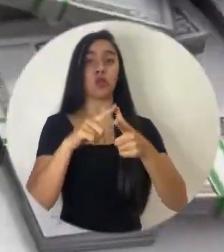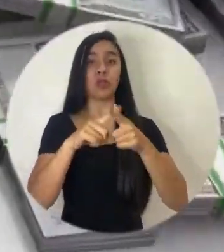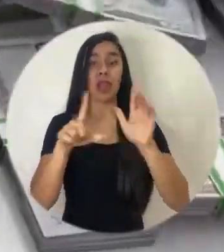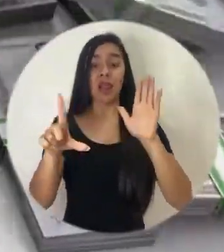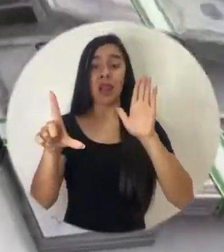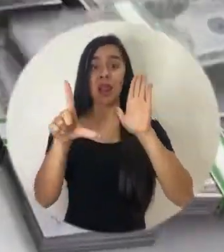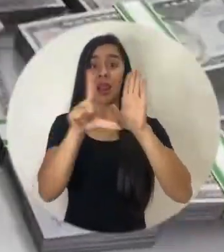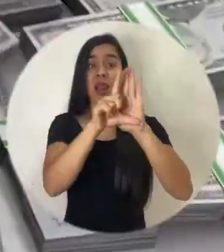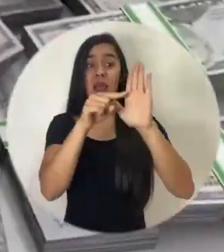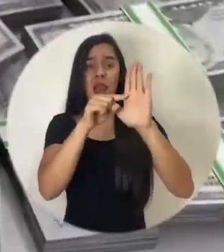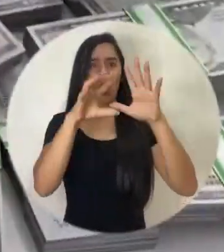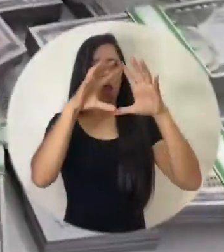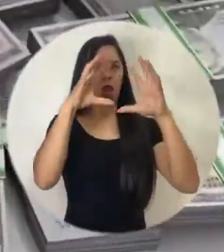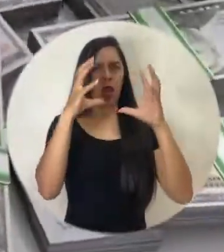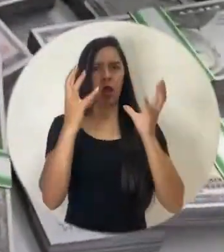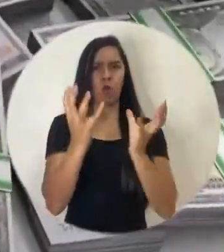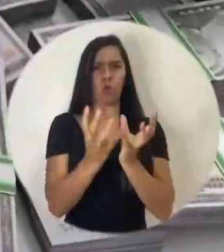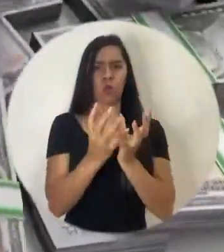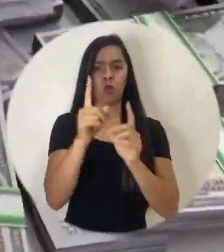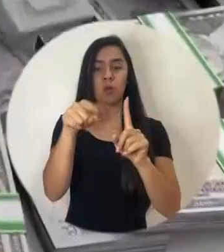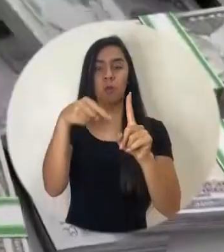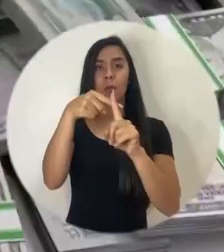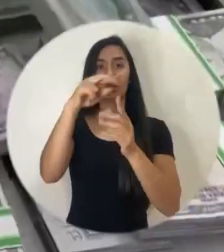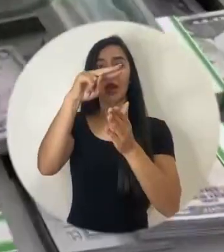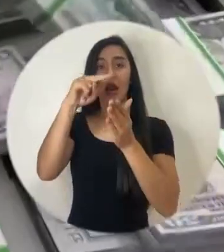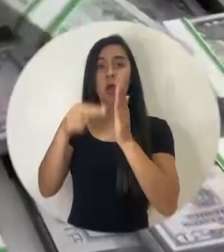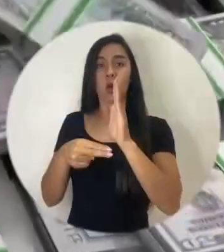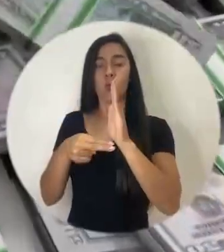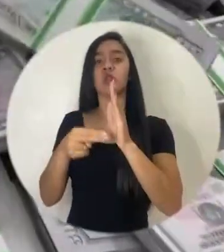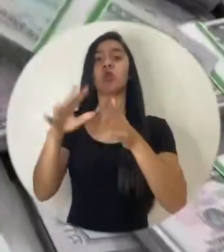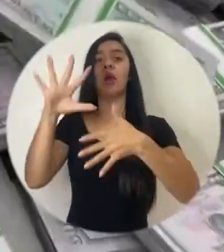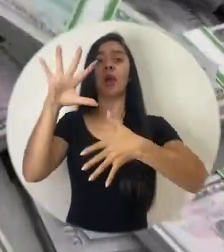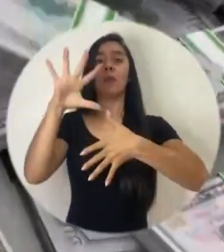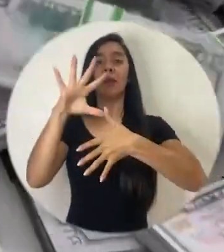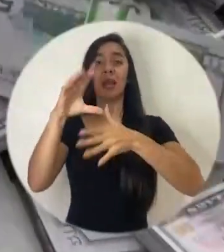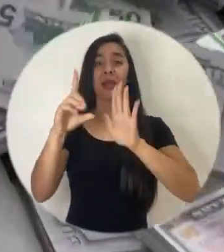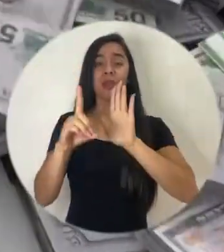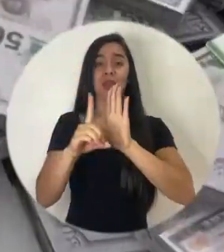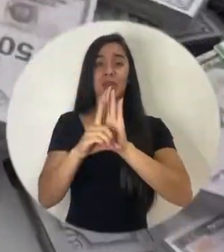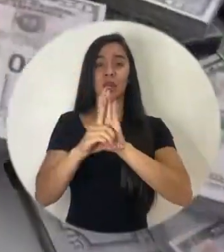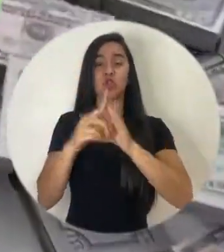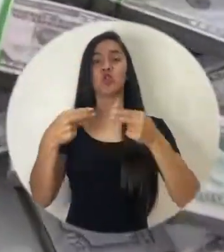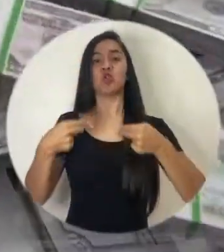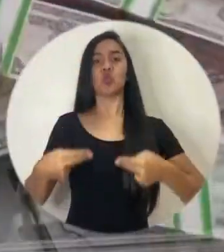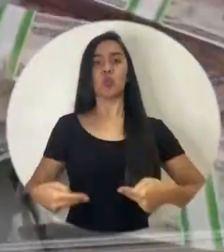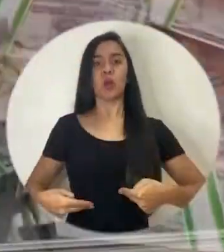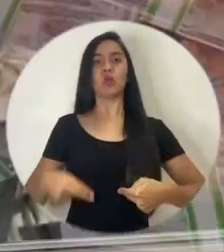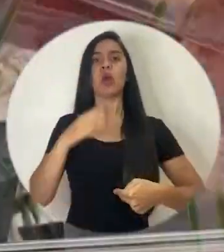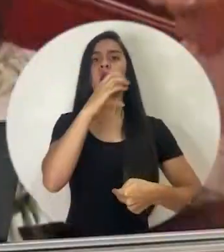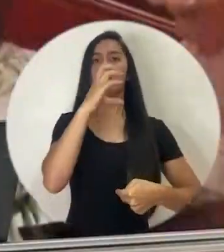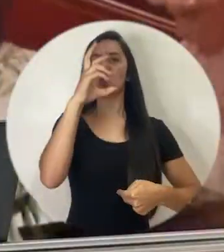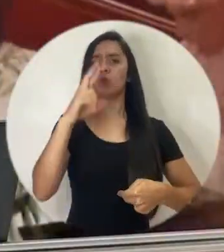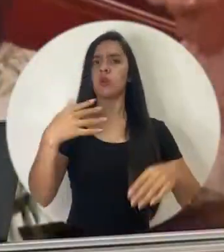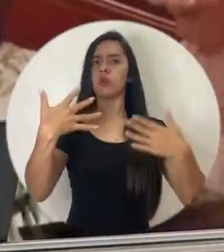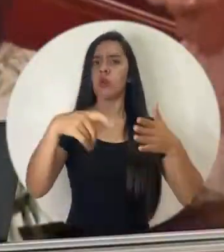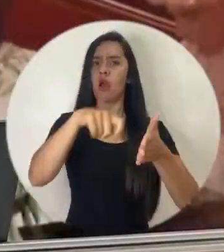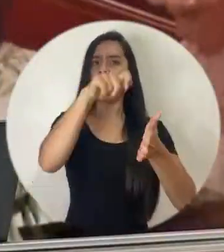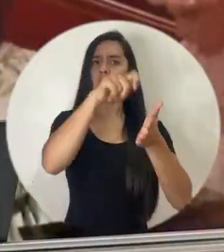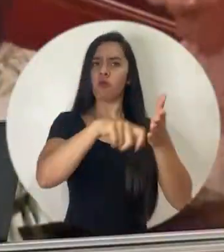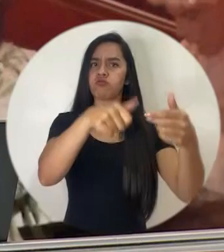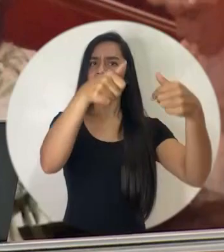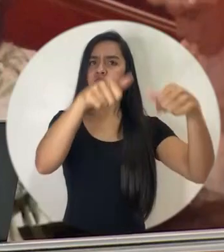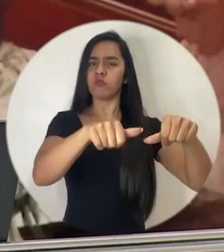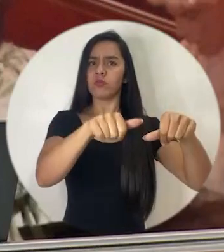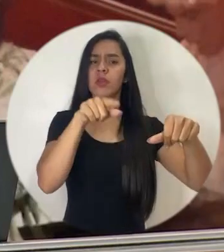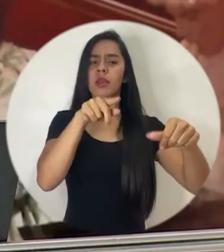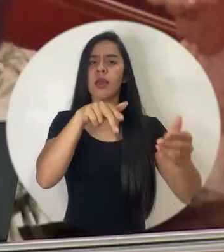mundo entero y la Convención Americana sobre los Derechos Humanos que firmó Costa Rica, establece que